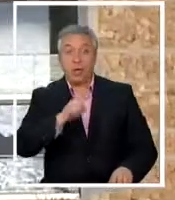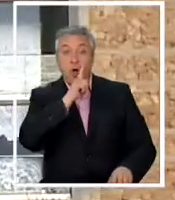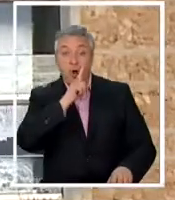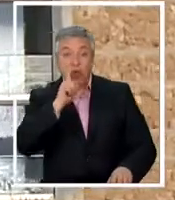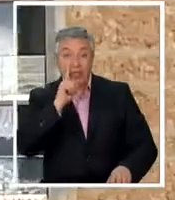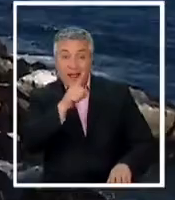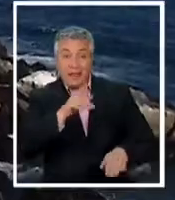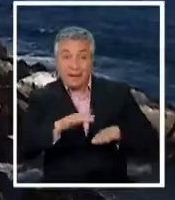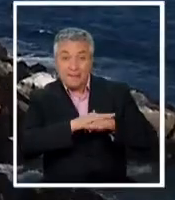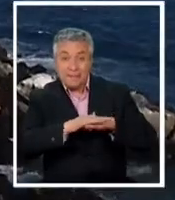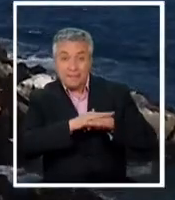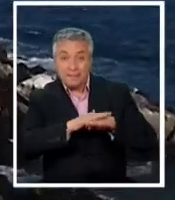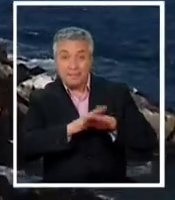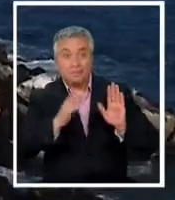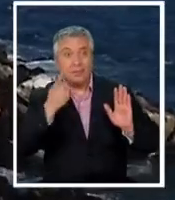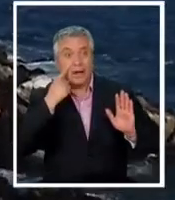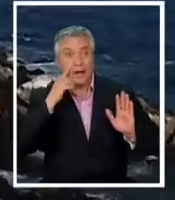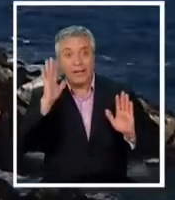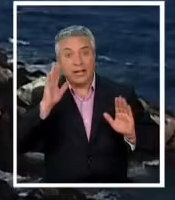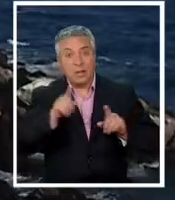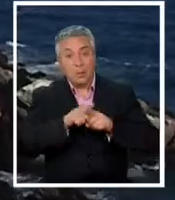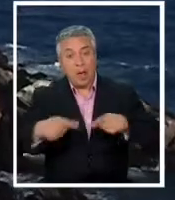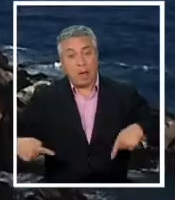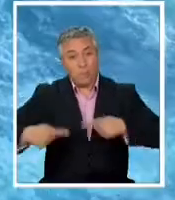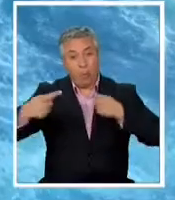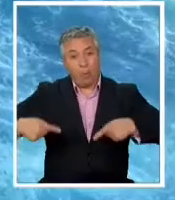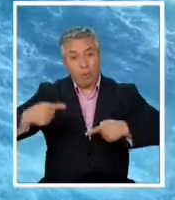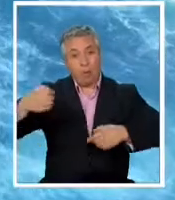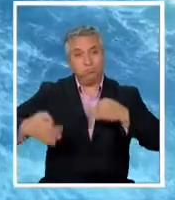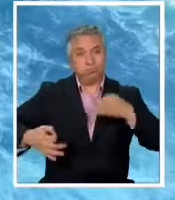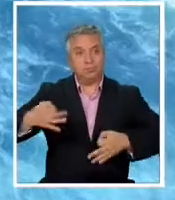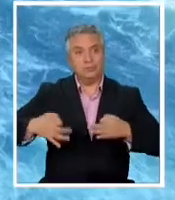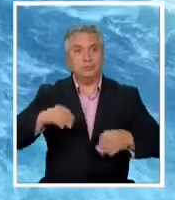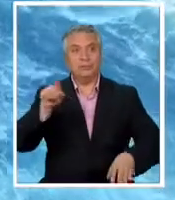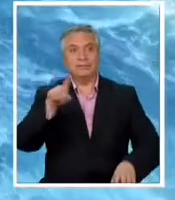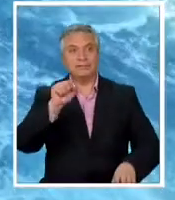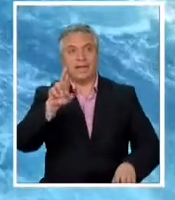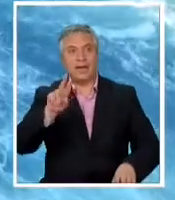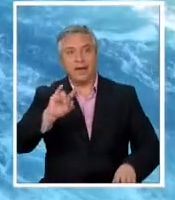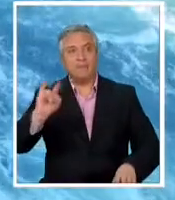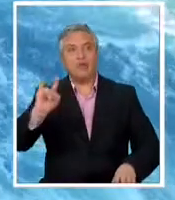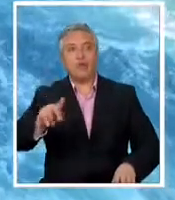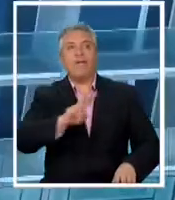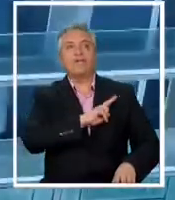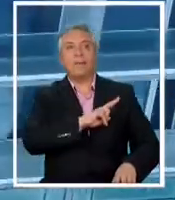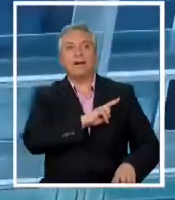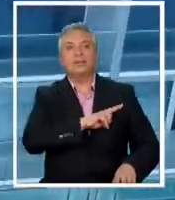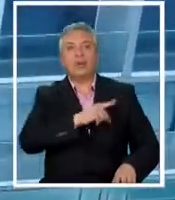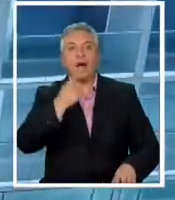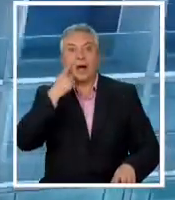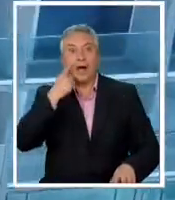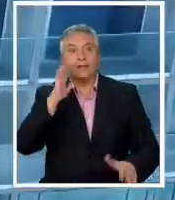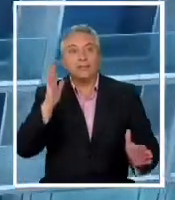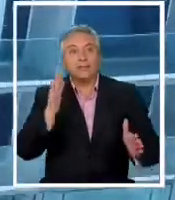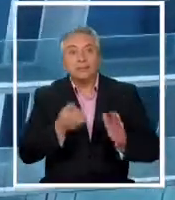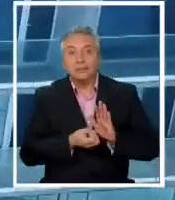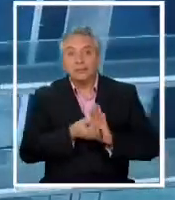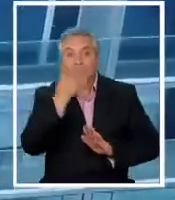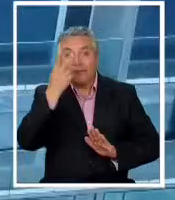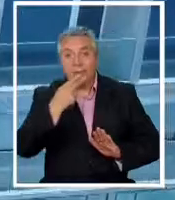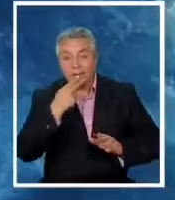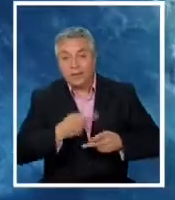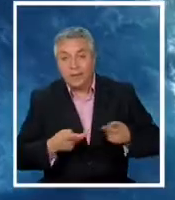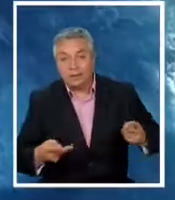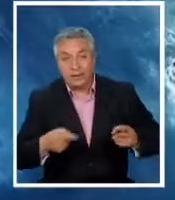espera de una etapa en una larga carrera judicial por ahora será el ser vio de Valparaíso quien deberá emitir un nuevo pronunciamiento un